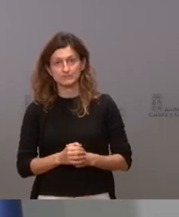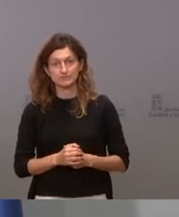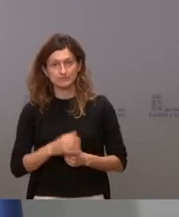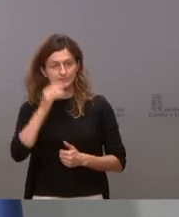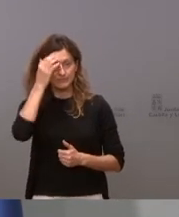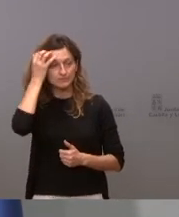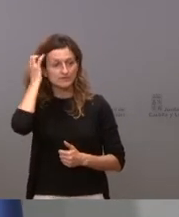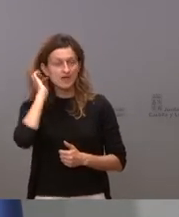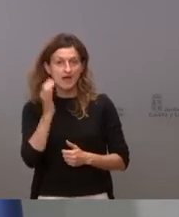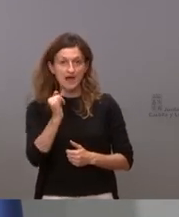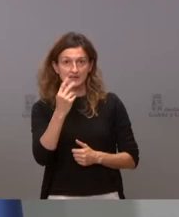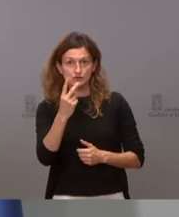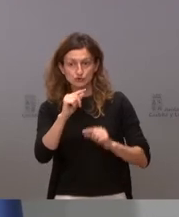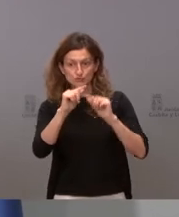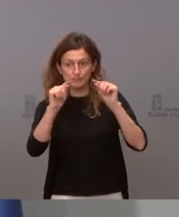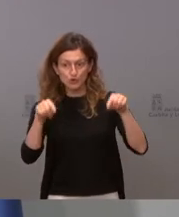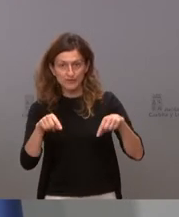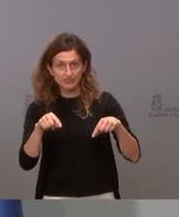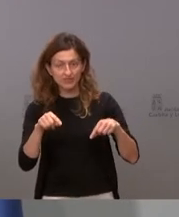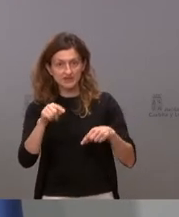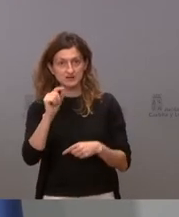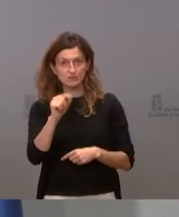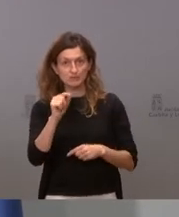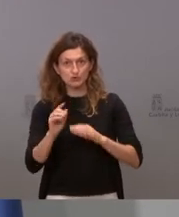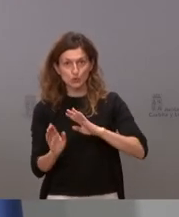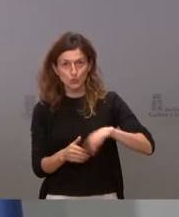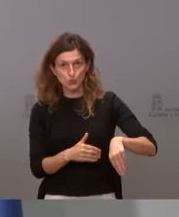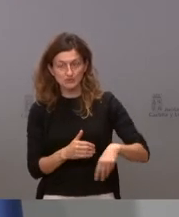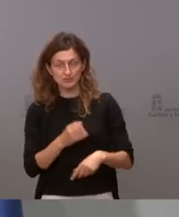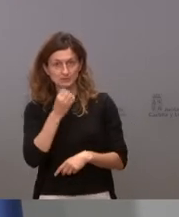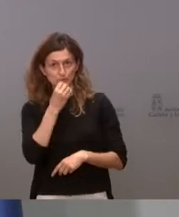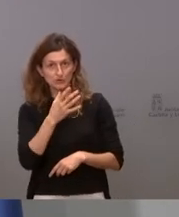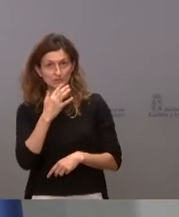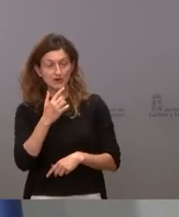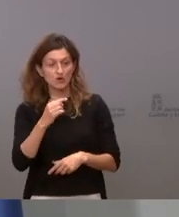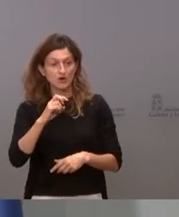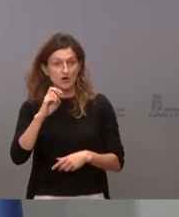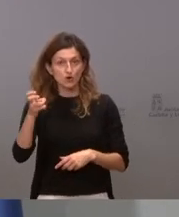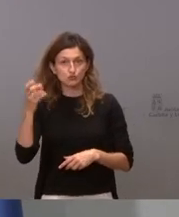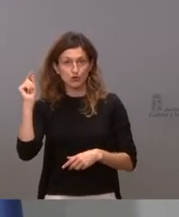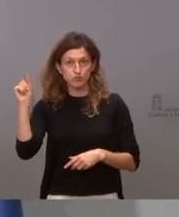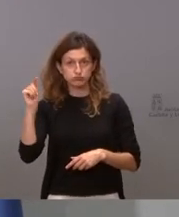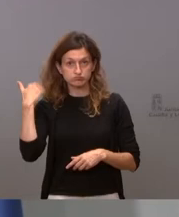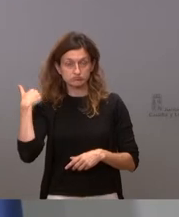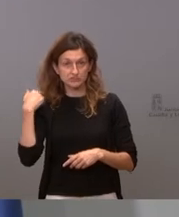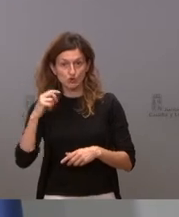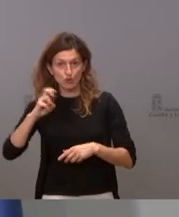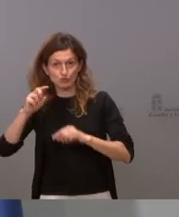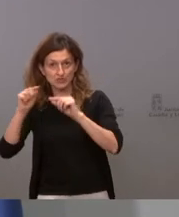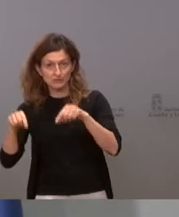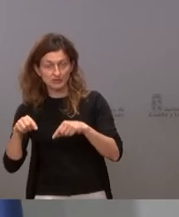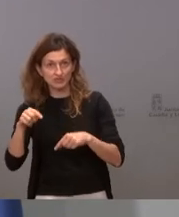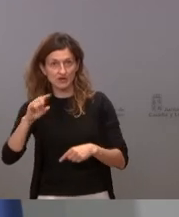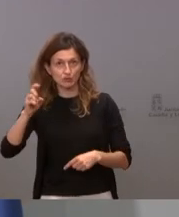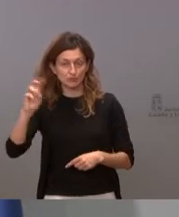hay dos provincias que en este momento van las últimas bueno ha habido otras en otro momento en otros momentos ha sido